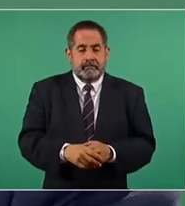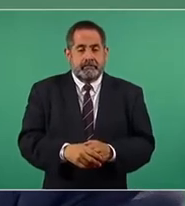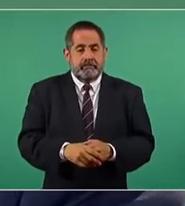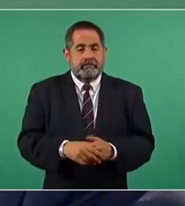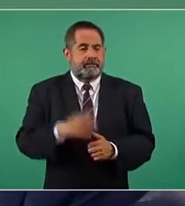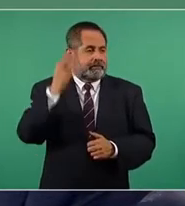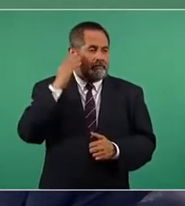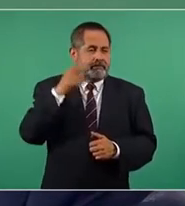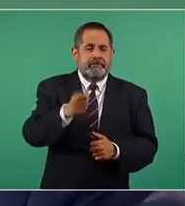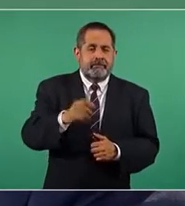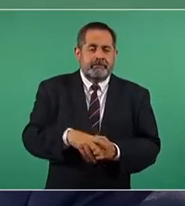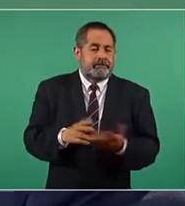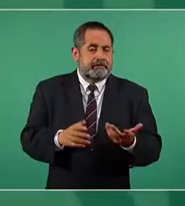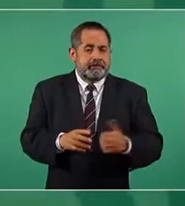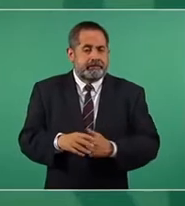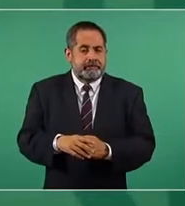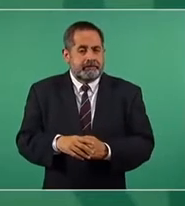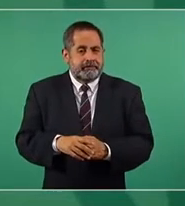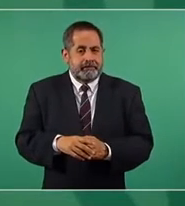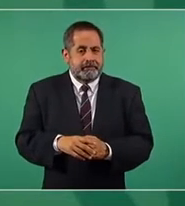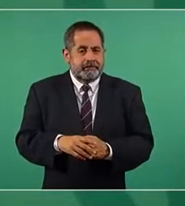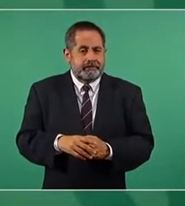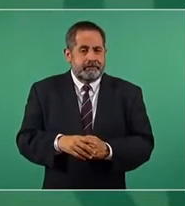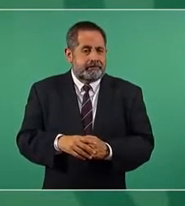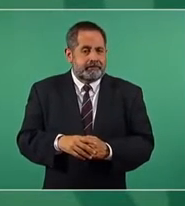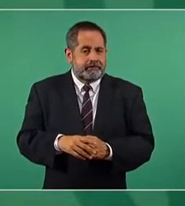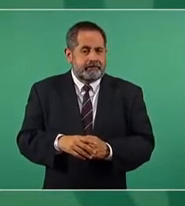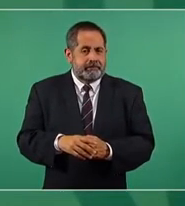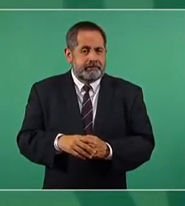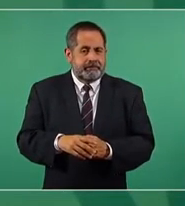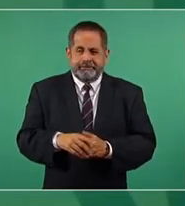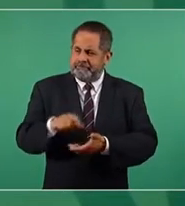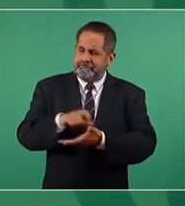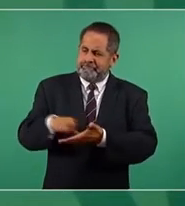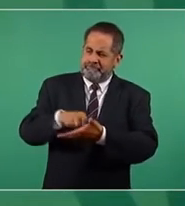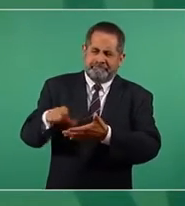compró gas al por mayor,